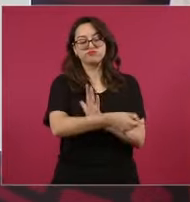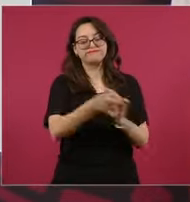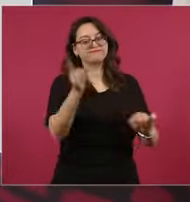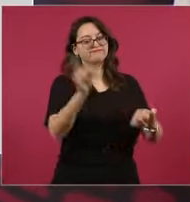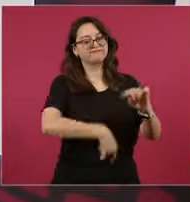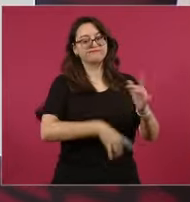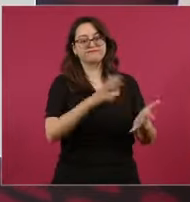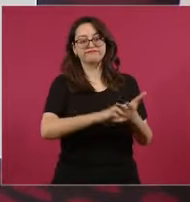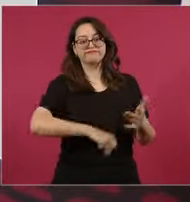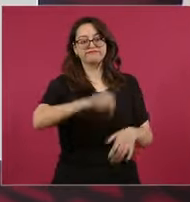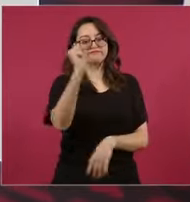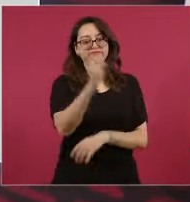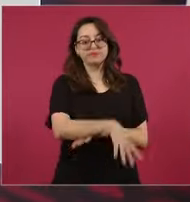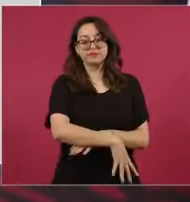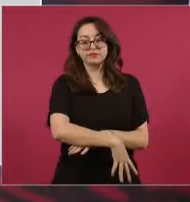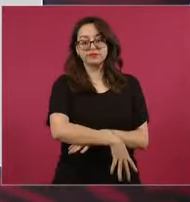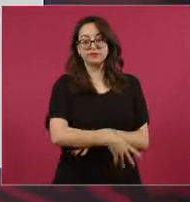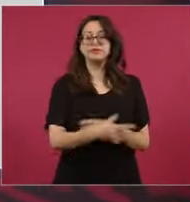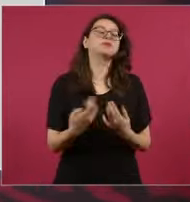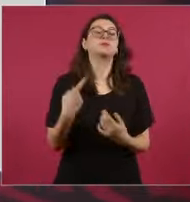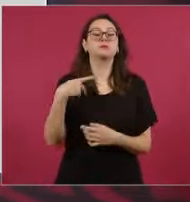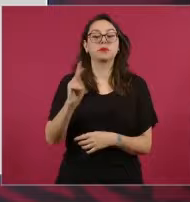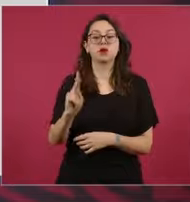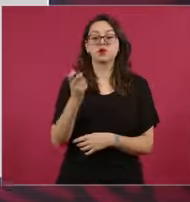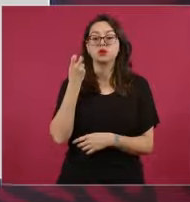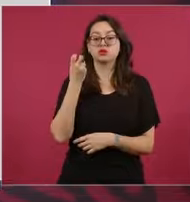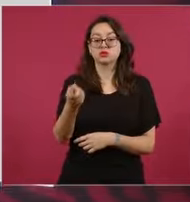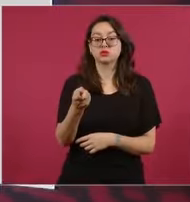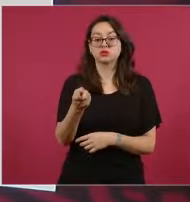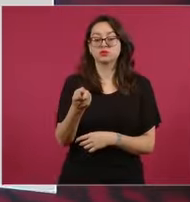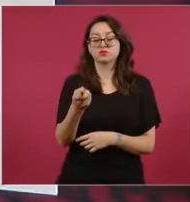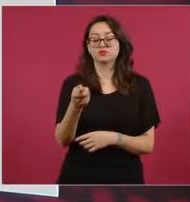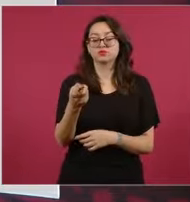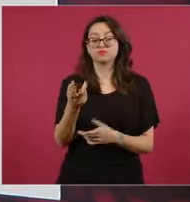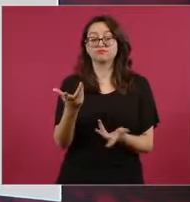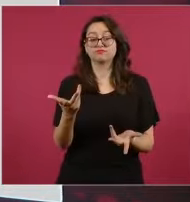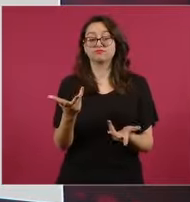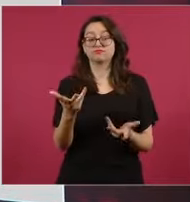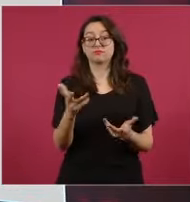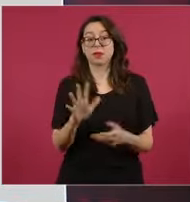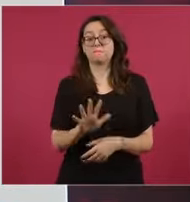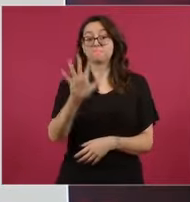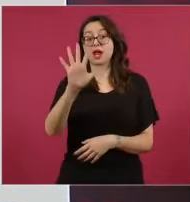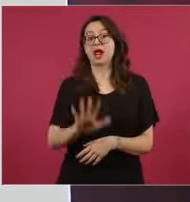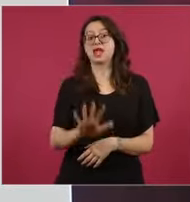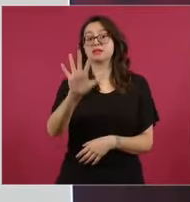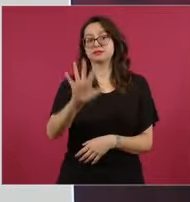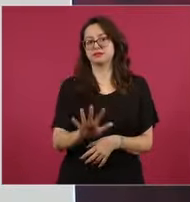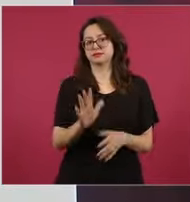Entonces, es pacífica, pero es muy profunda la transformación.